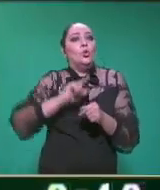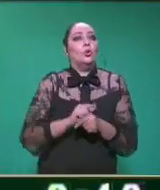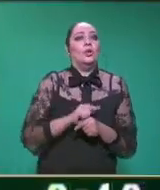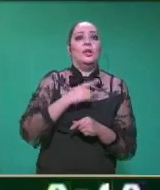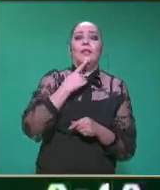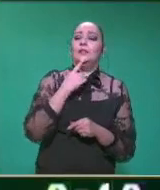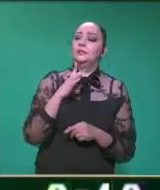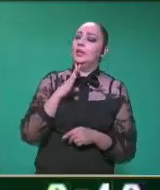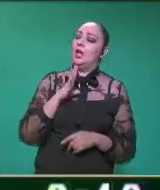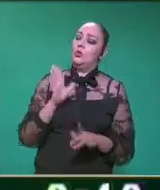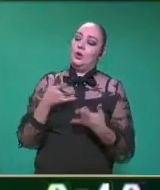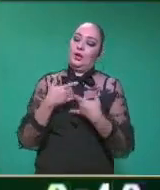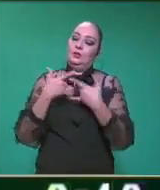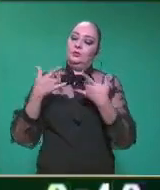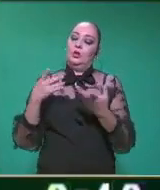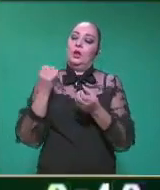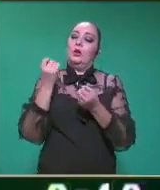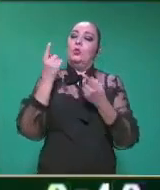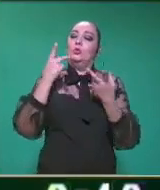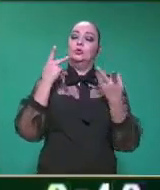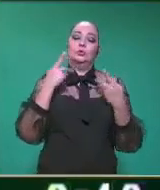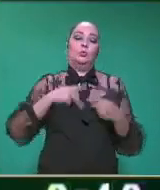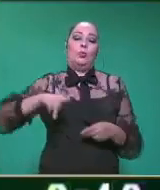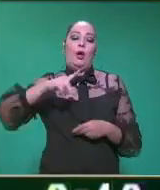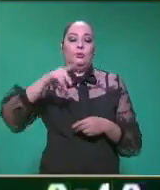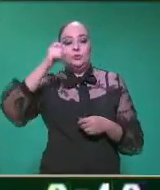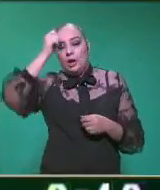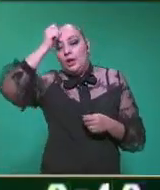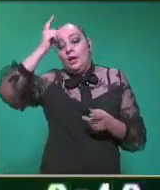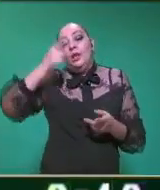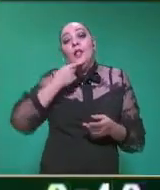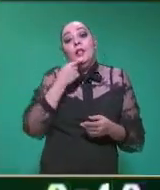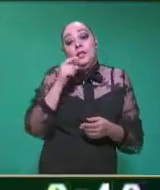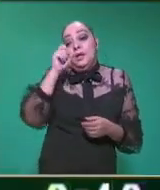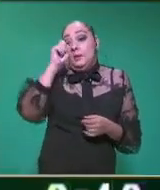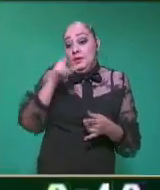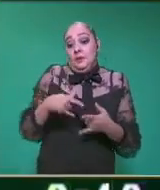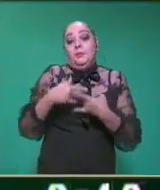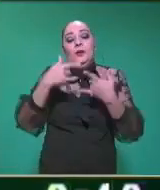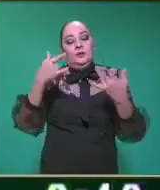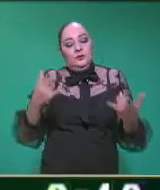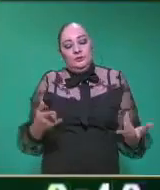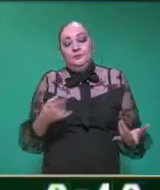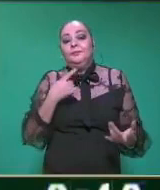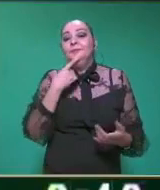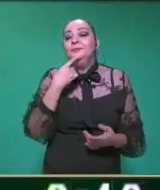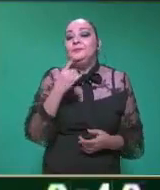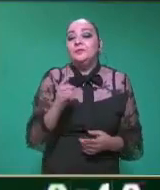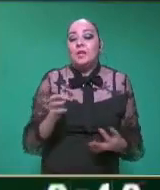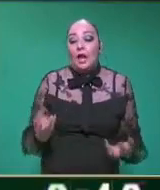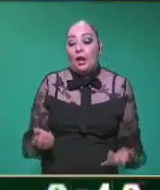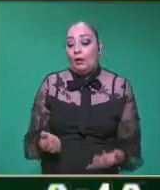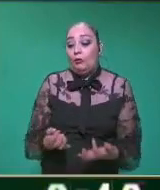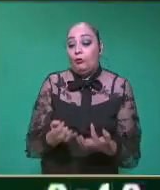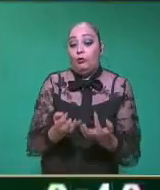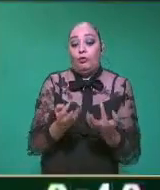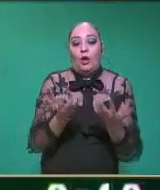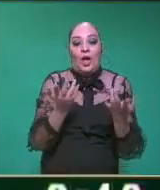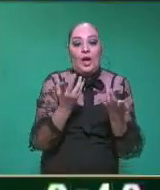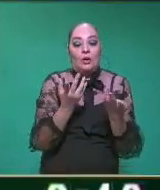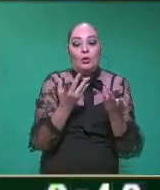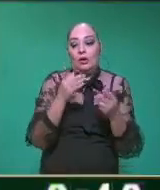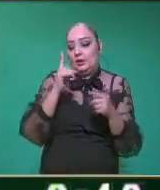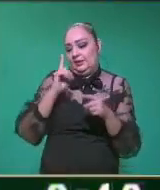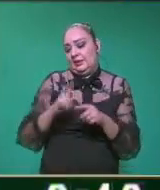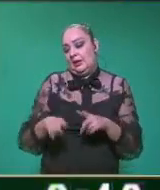hay una leyenda de varios pueblos originarios, en los que todos convergen en la misma historia, en la que el fuego se nos fue arrebatado